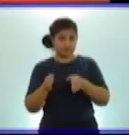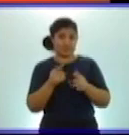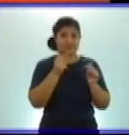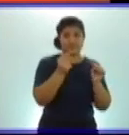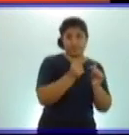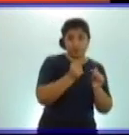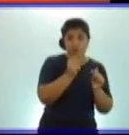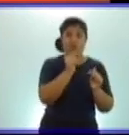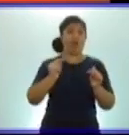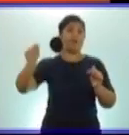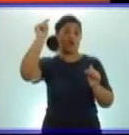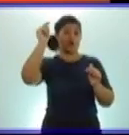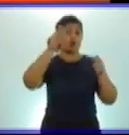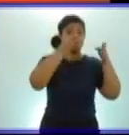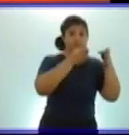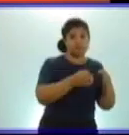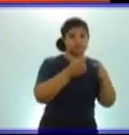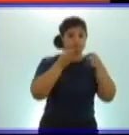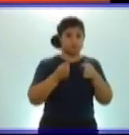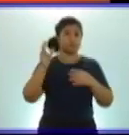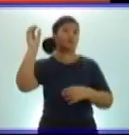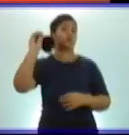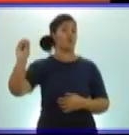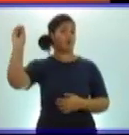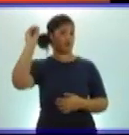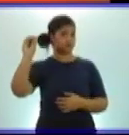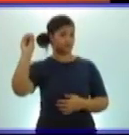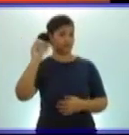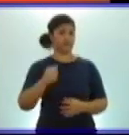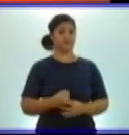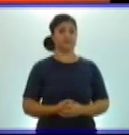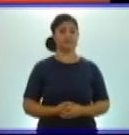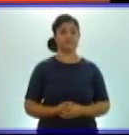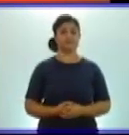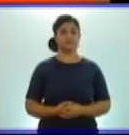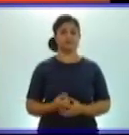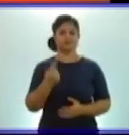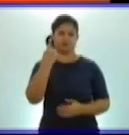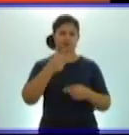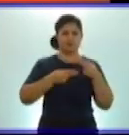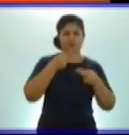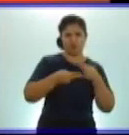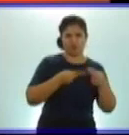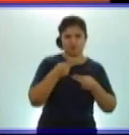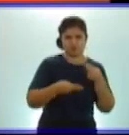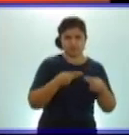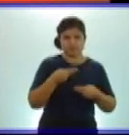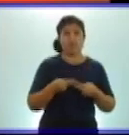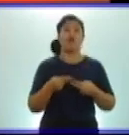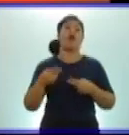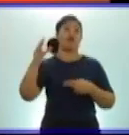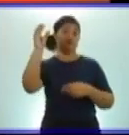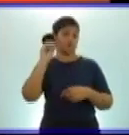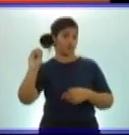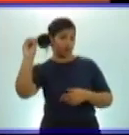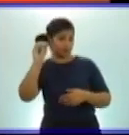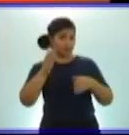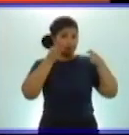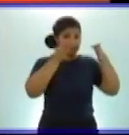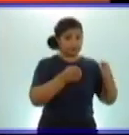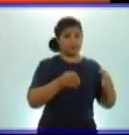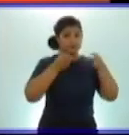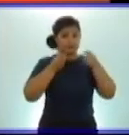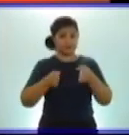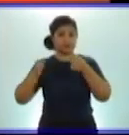incisos. Fíjense, hay una primera orden. Tengo que resolver los incisos y luego ordenar de menor a mayor